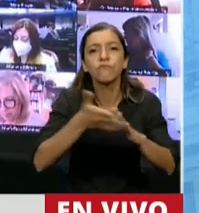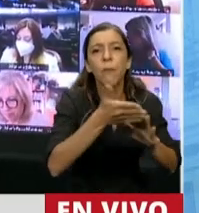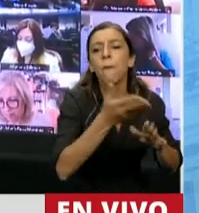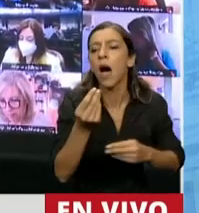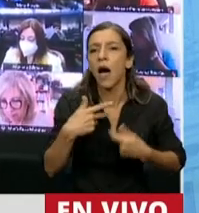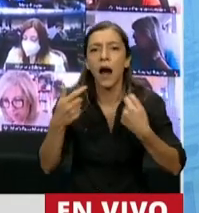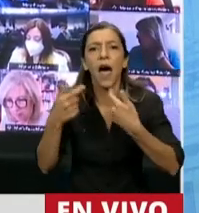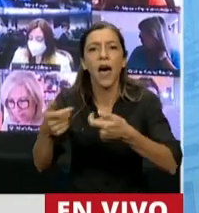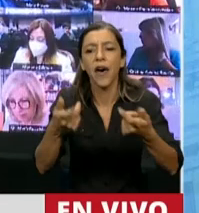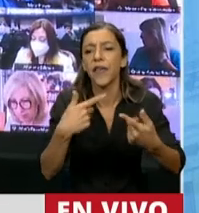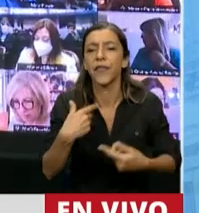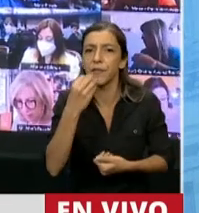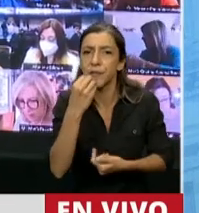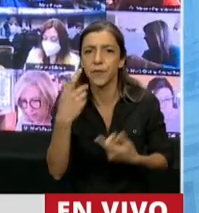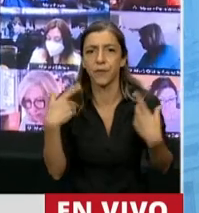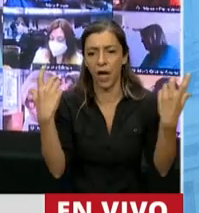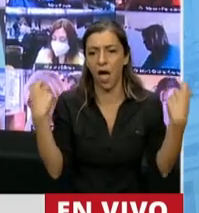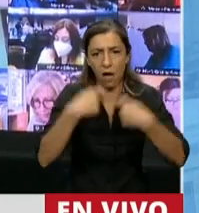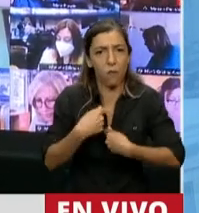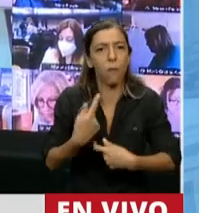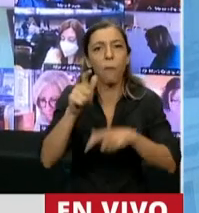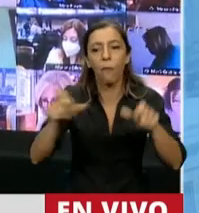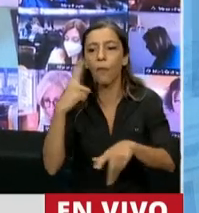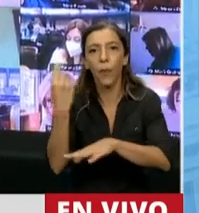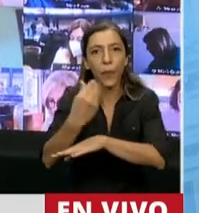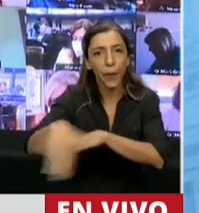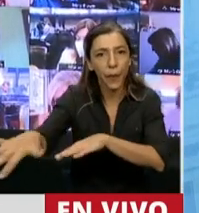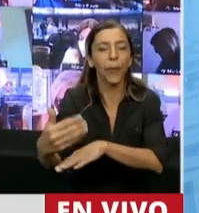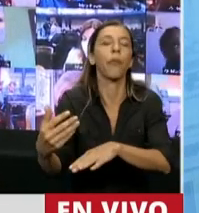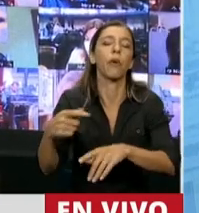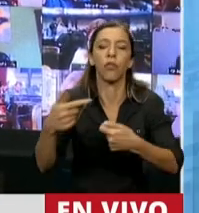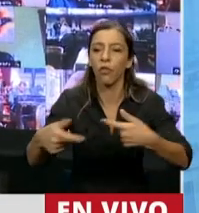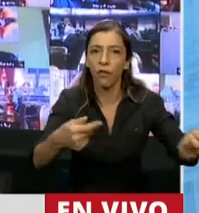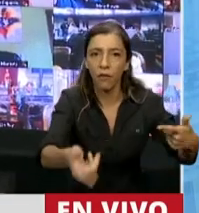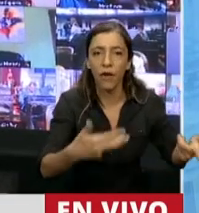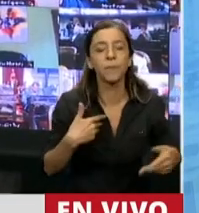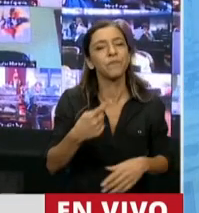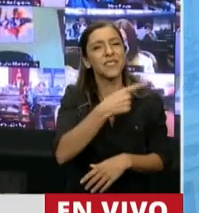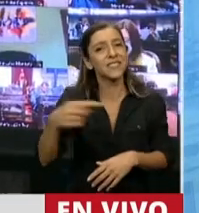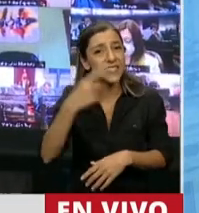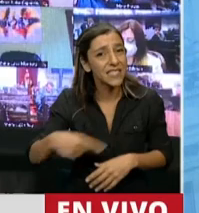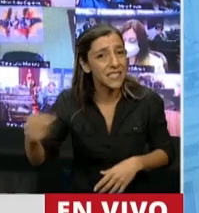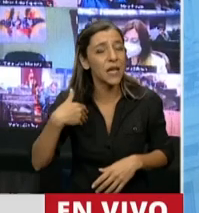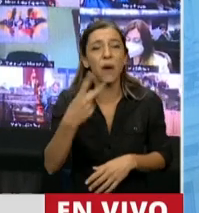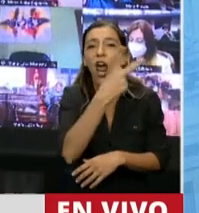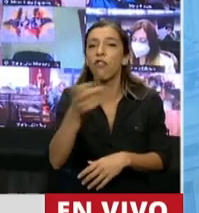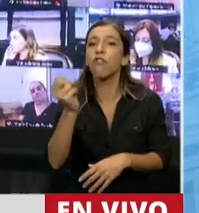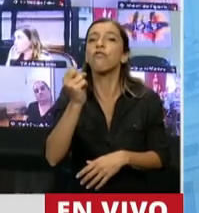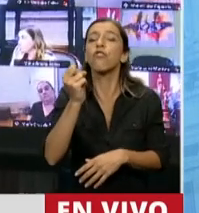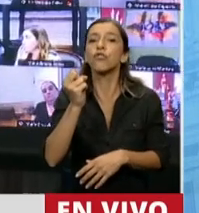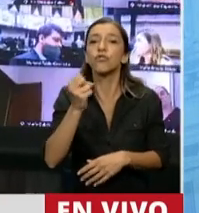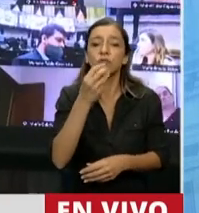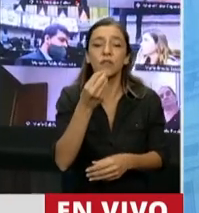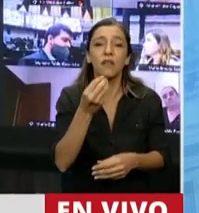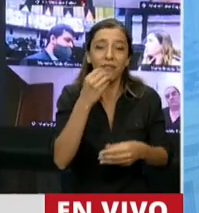en situación de calle. Reforzamos esta asistencia con un comedor que brinda semana a semana más de 200 viandas para las